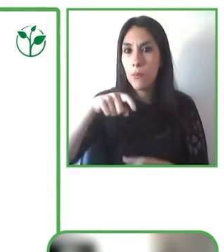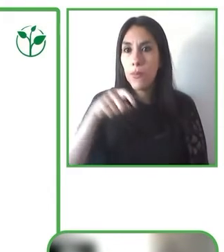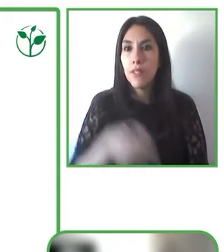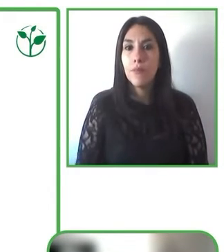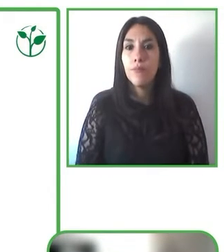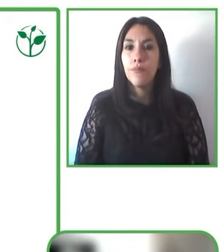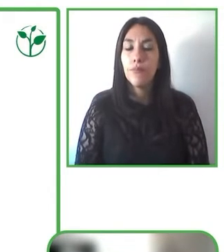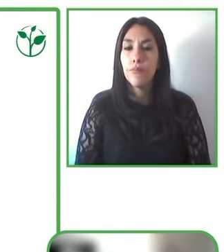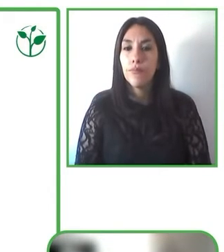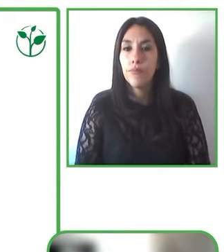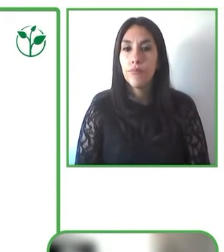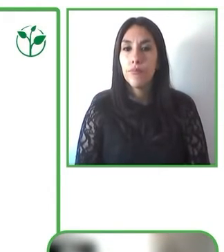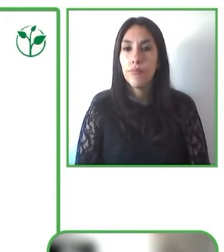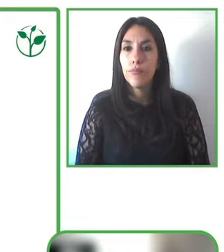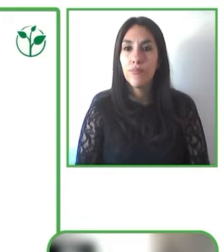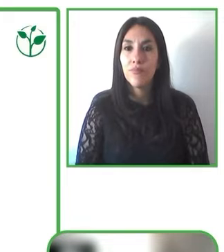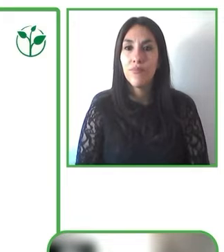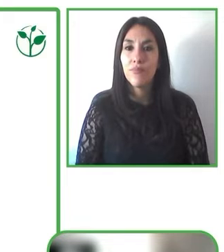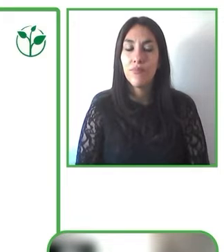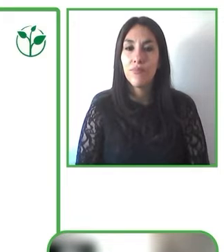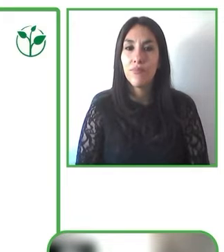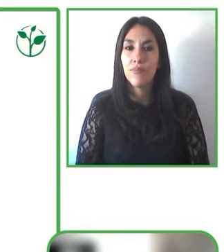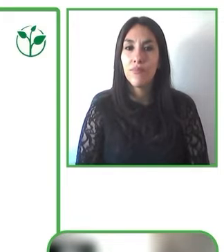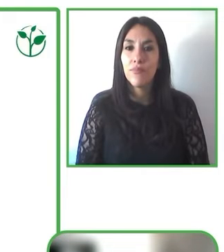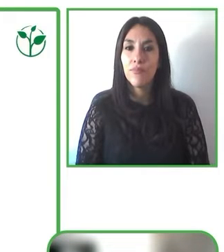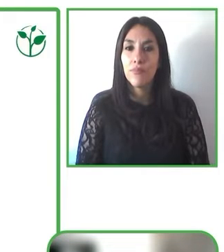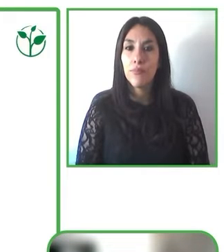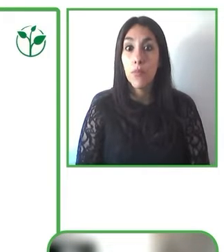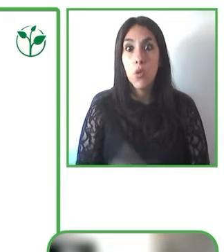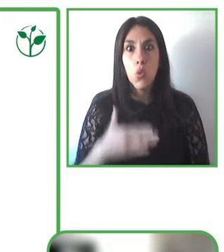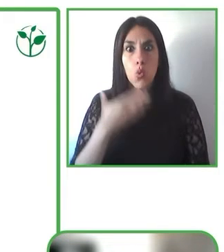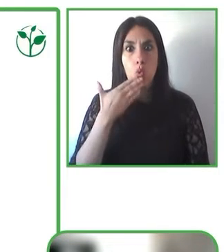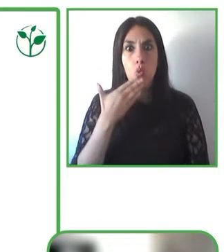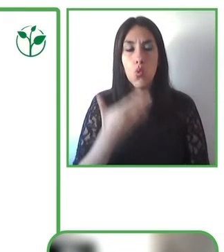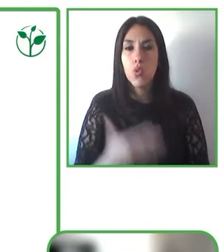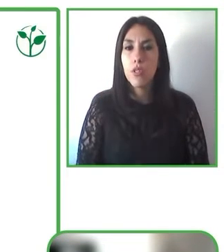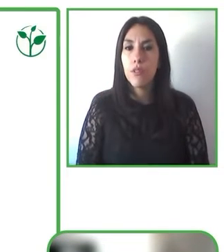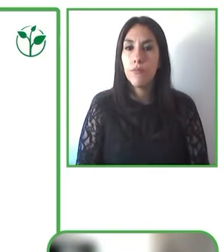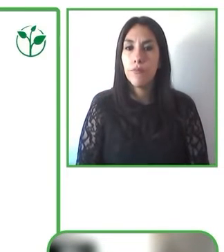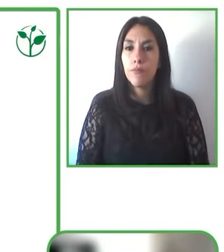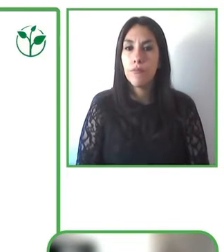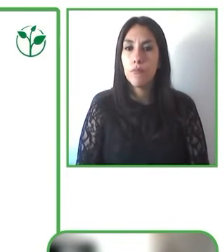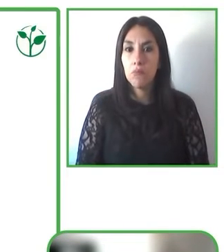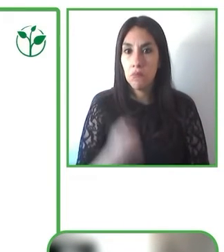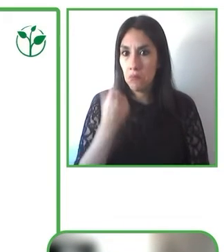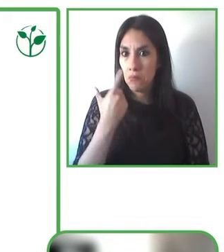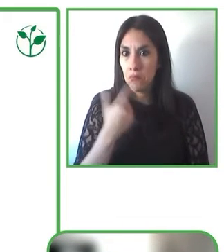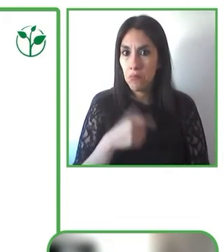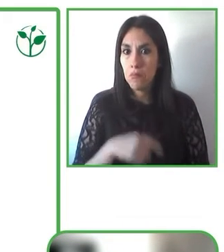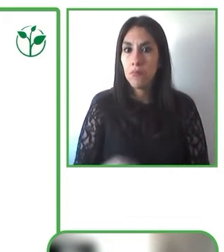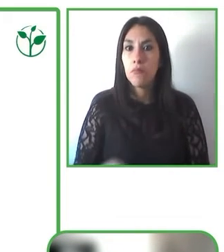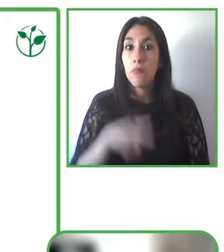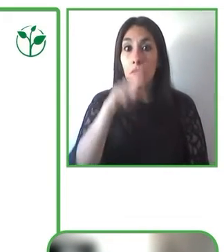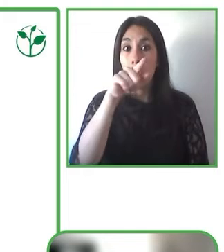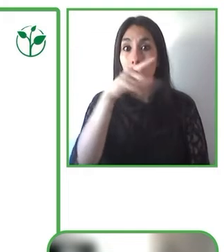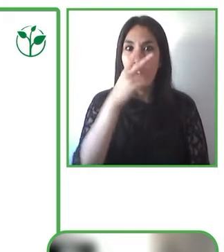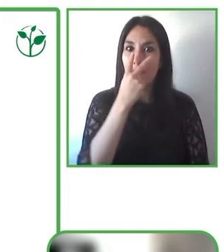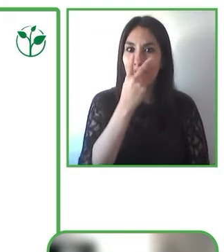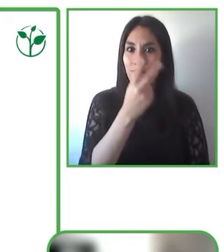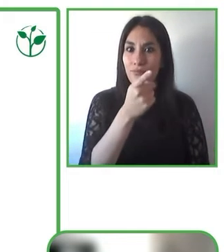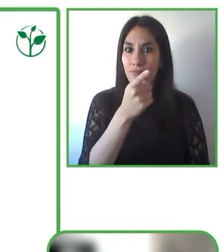Obvio, entender las características es una cosa, pero además entender